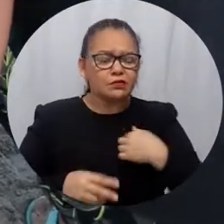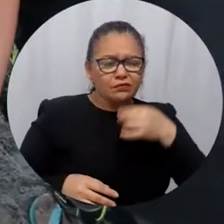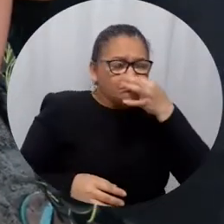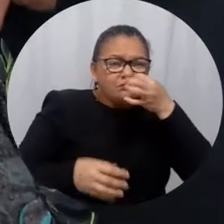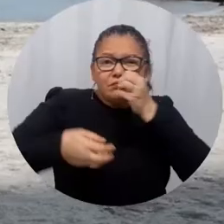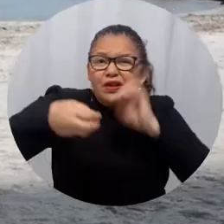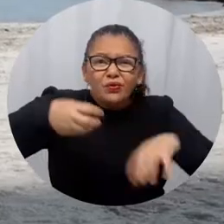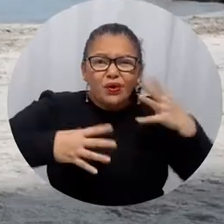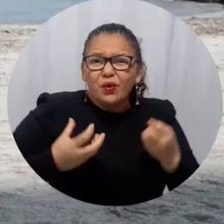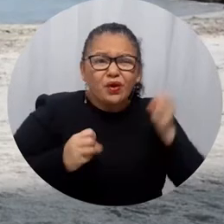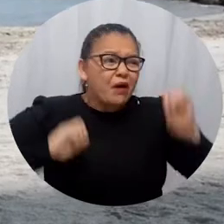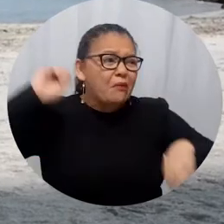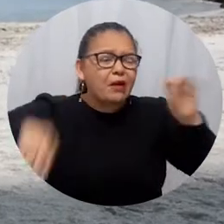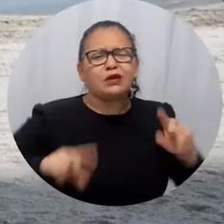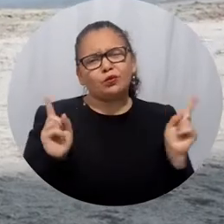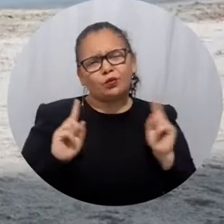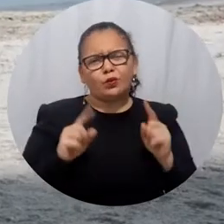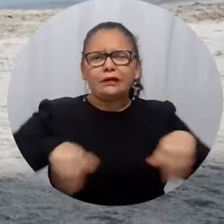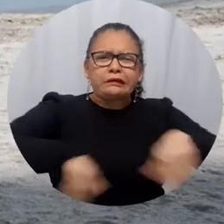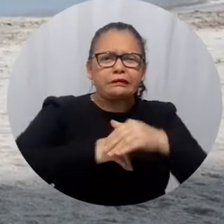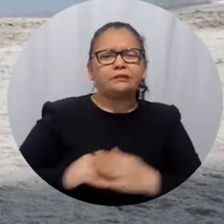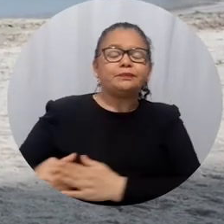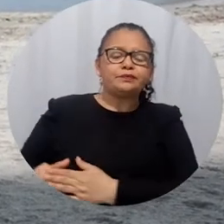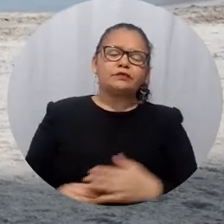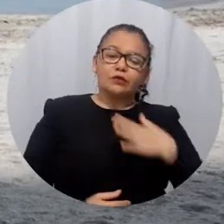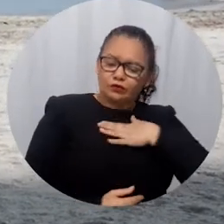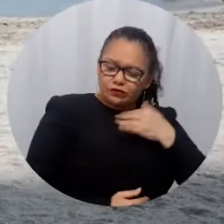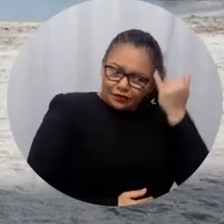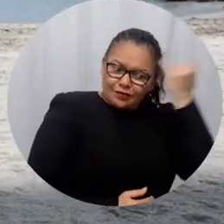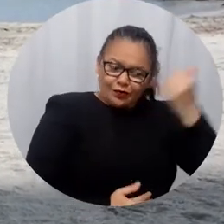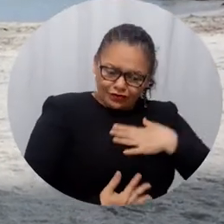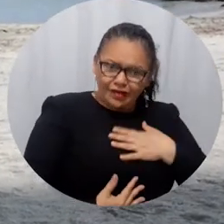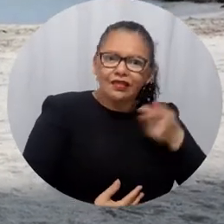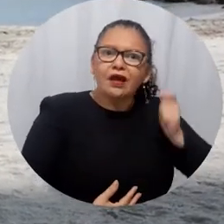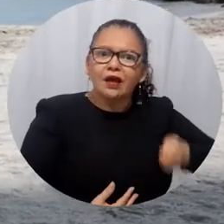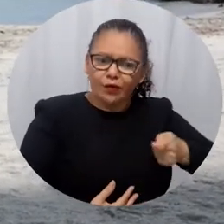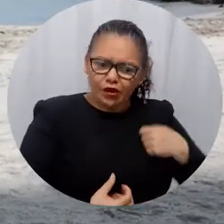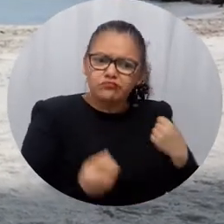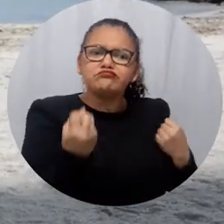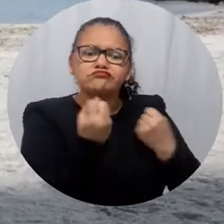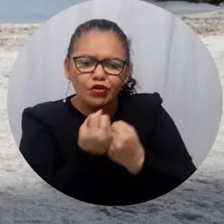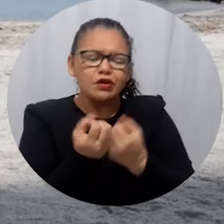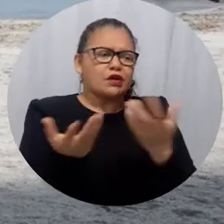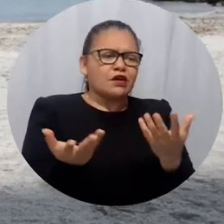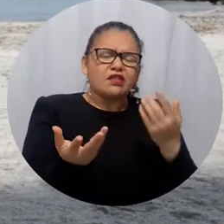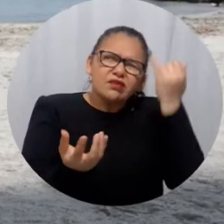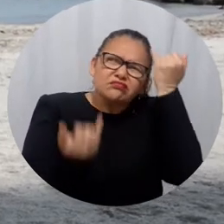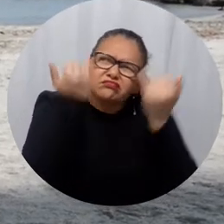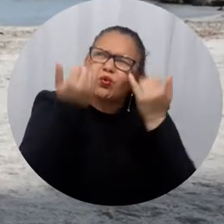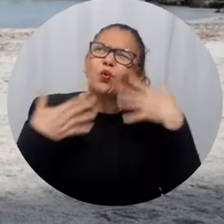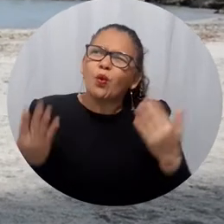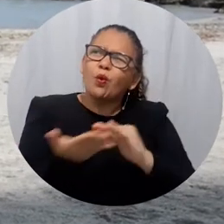a las calles. Es importante que como abogados también conozcamos las realidades y apoyemos a solucionar y a buscar efectivas